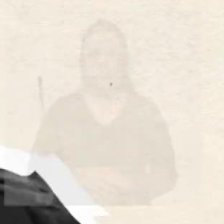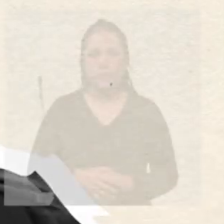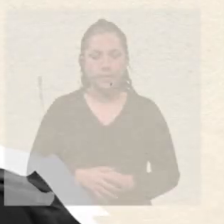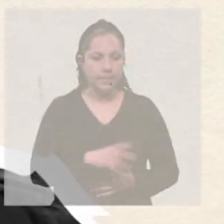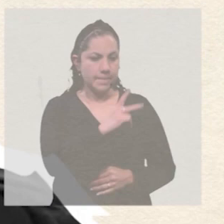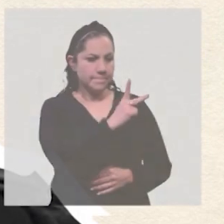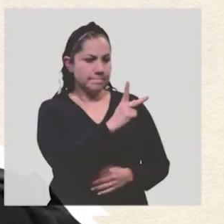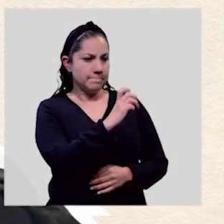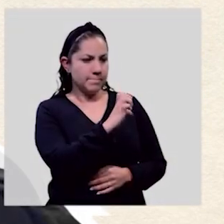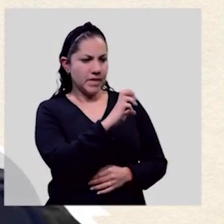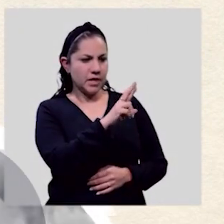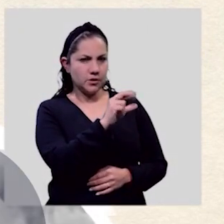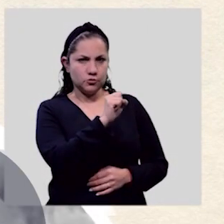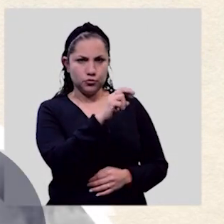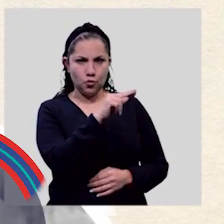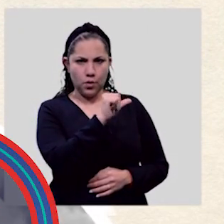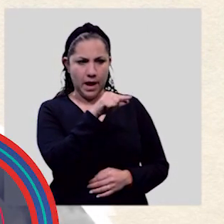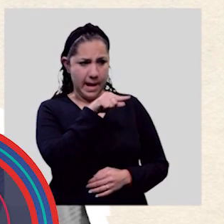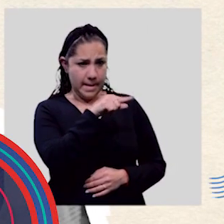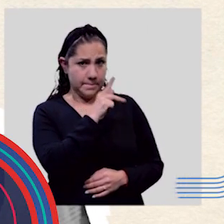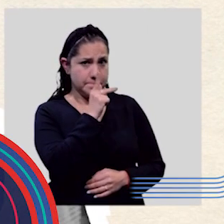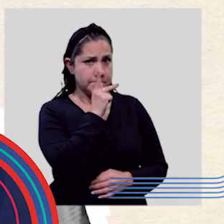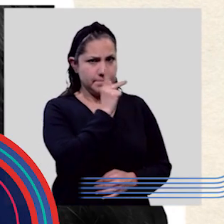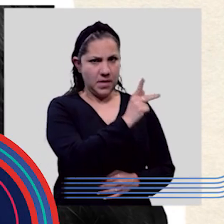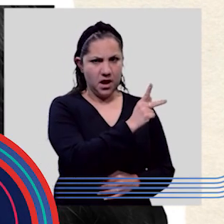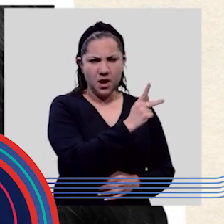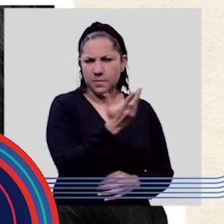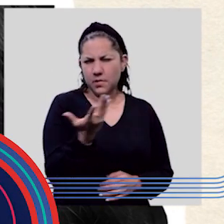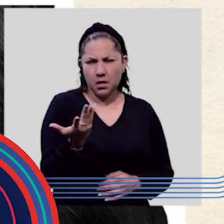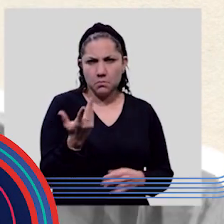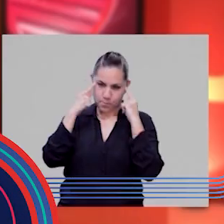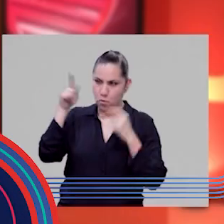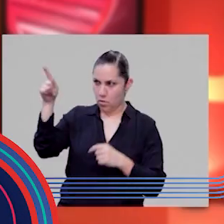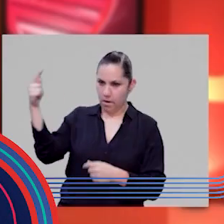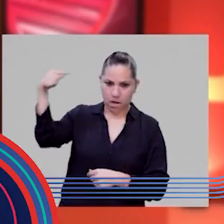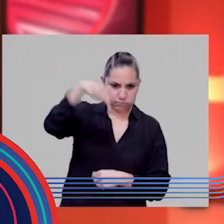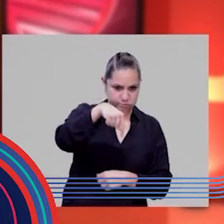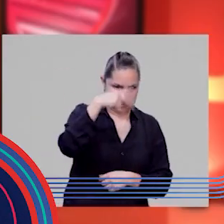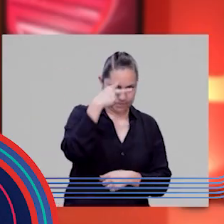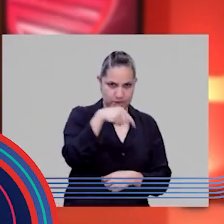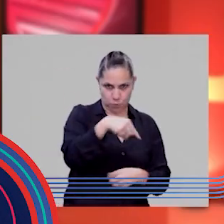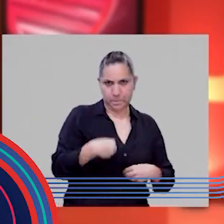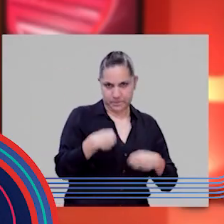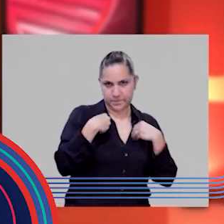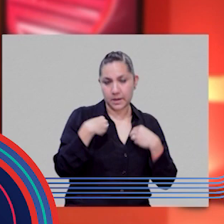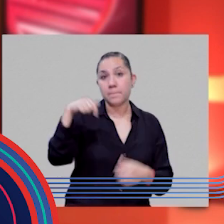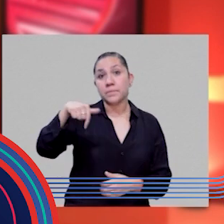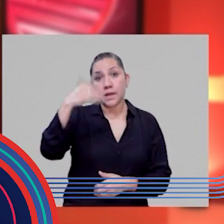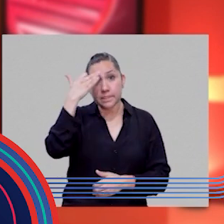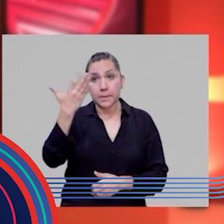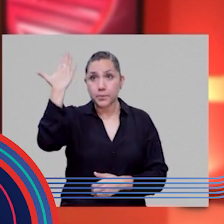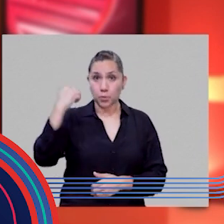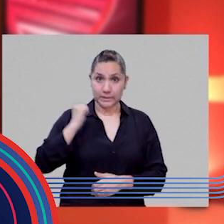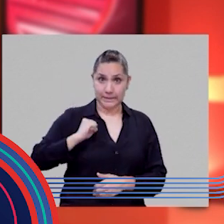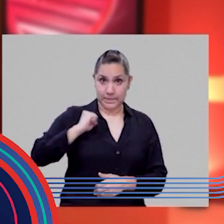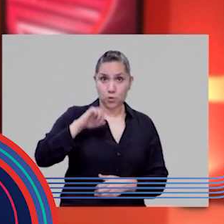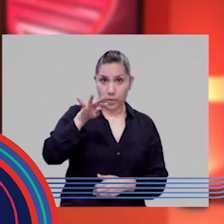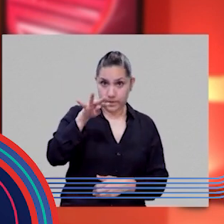presenta Hashtag Persona. Estreno jueves, 18.30 horas.